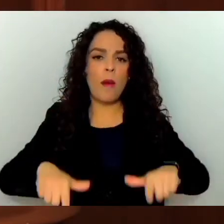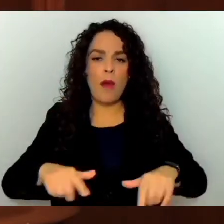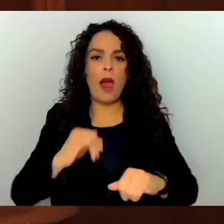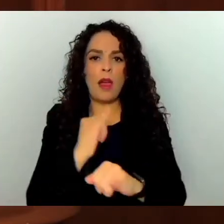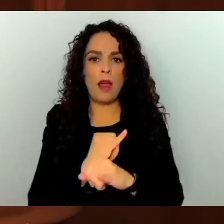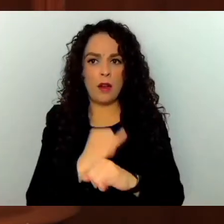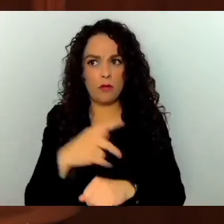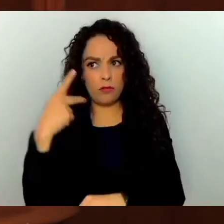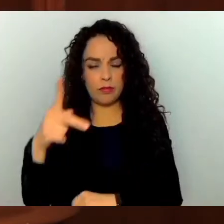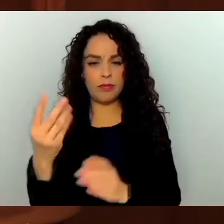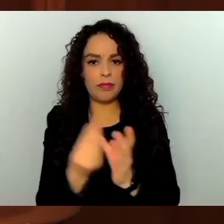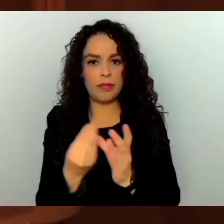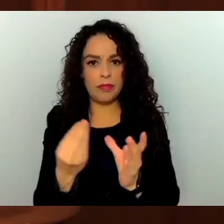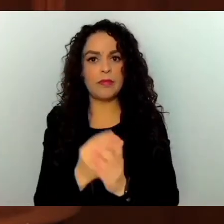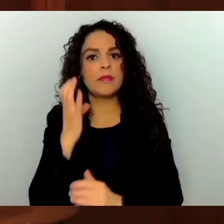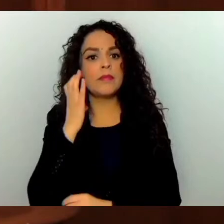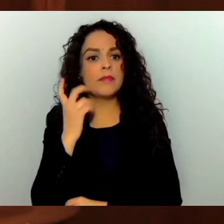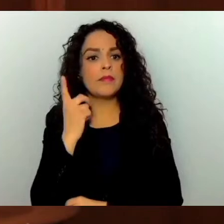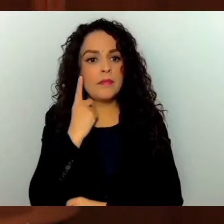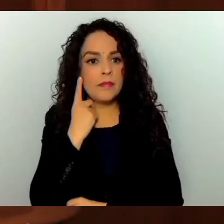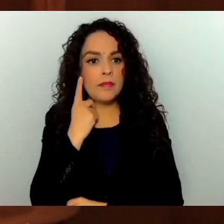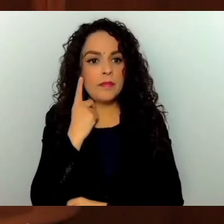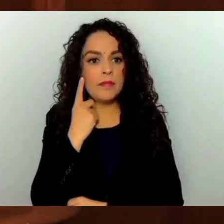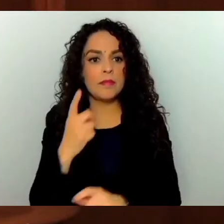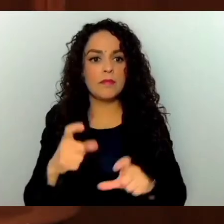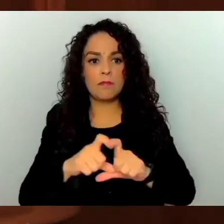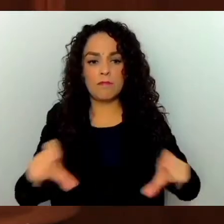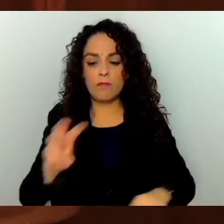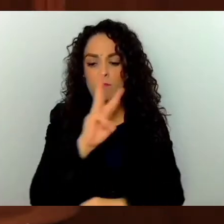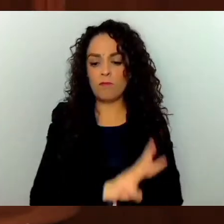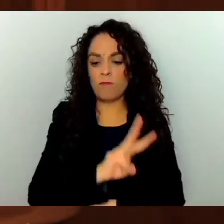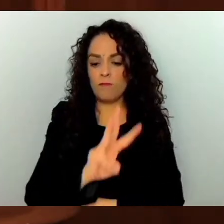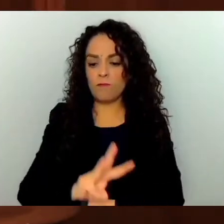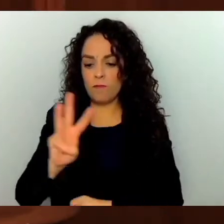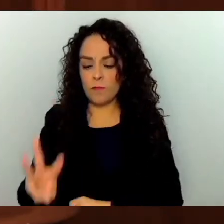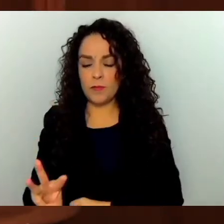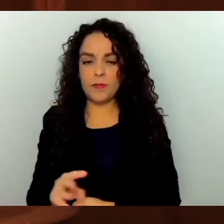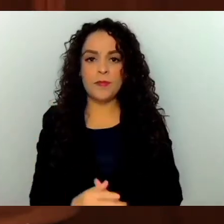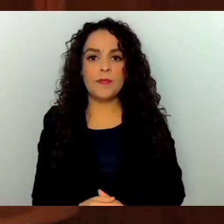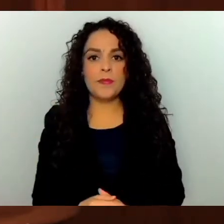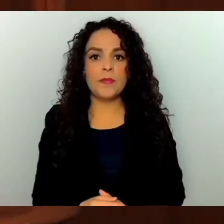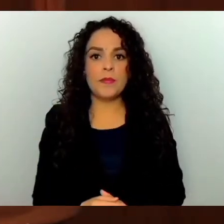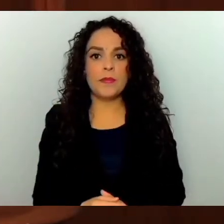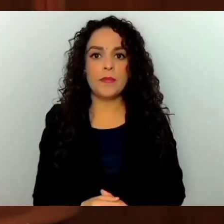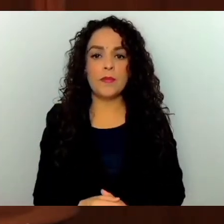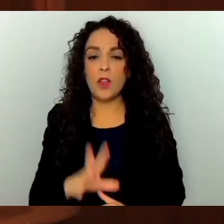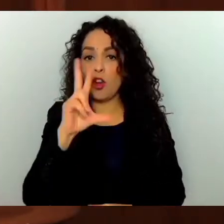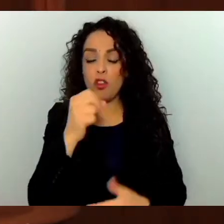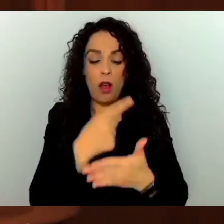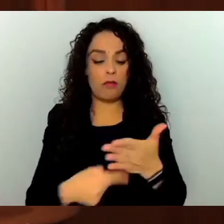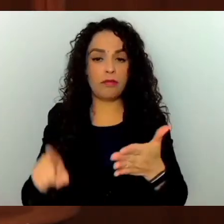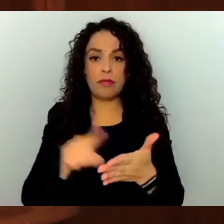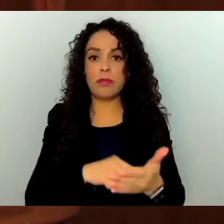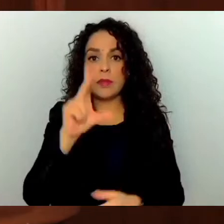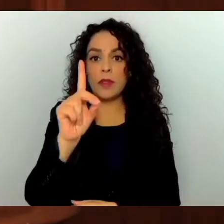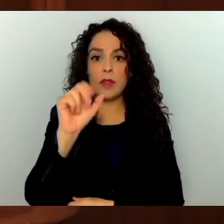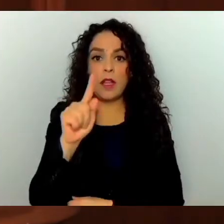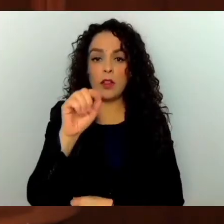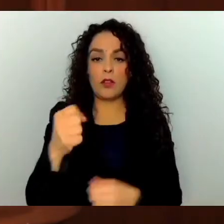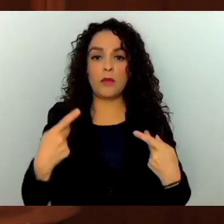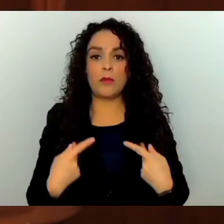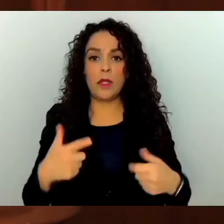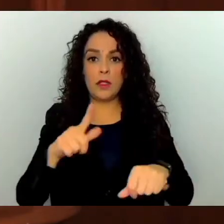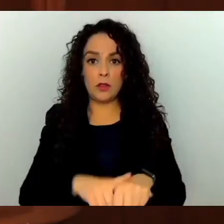legislatura a través del enlace de la legislatura. Asimismo, no procederá a la cancelación de los datos personales ni serán